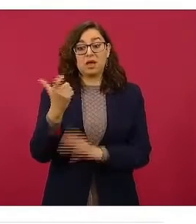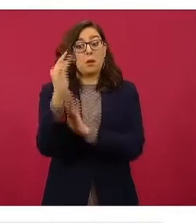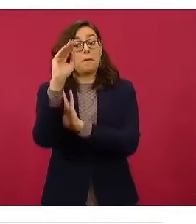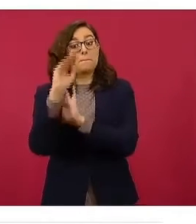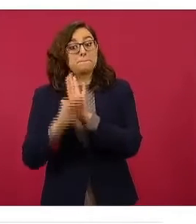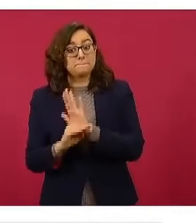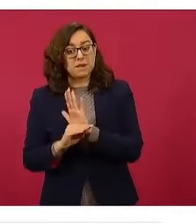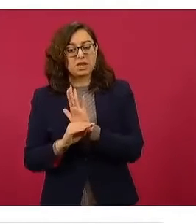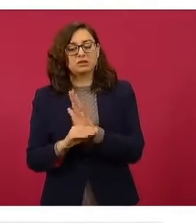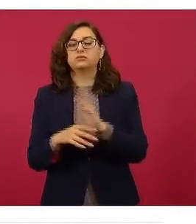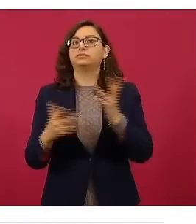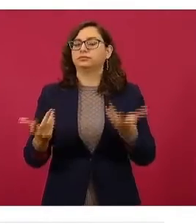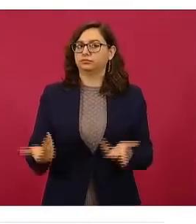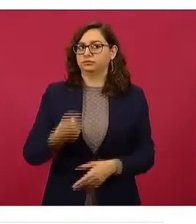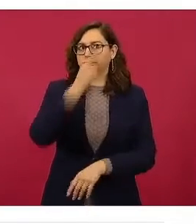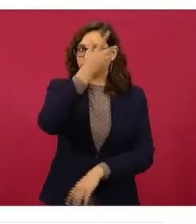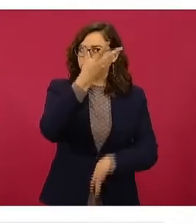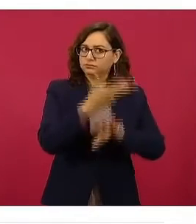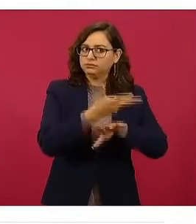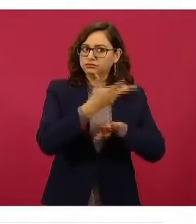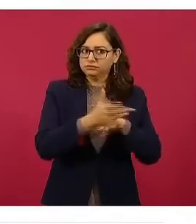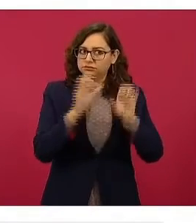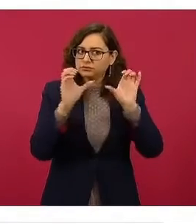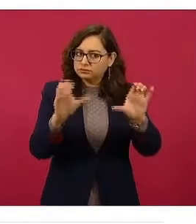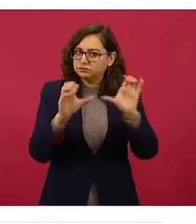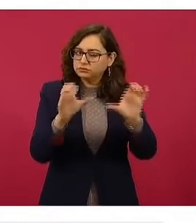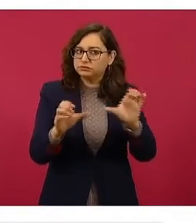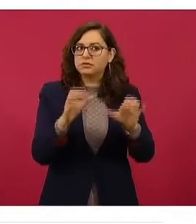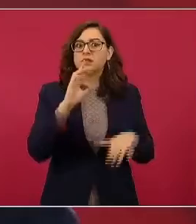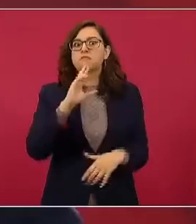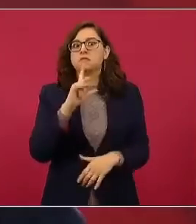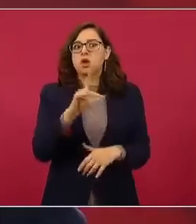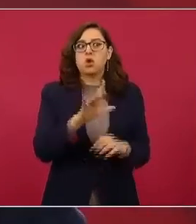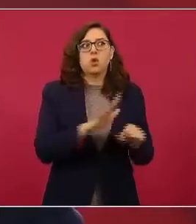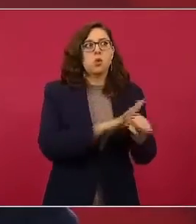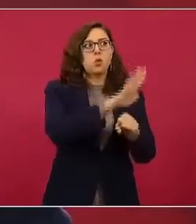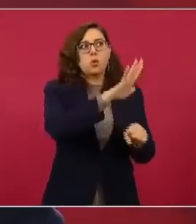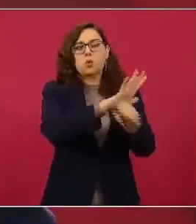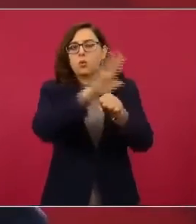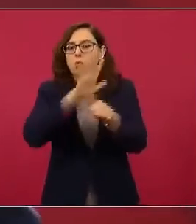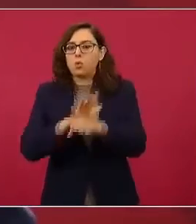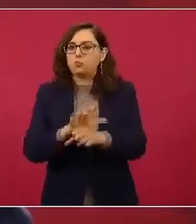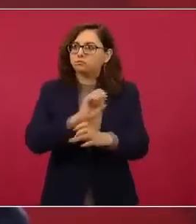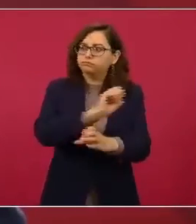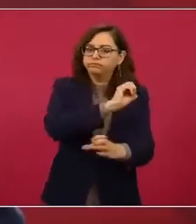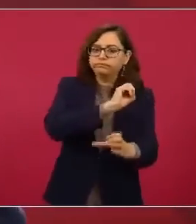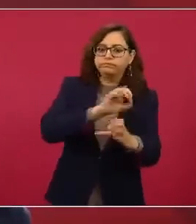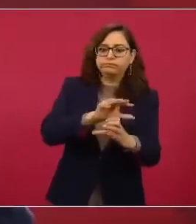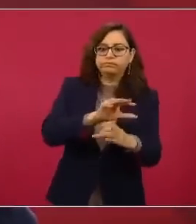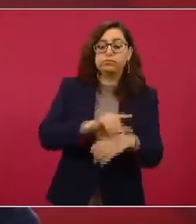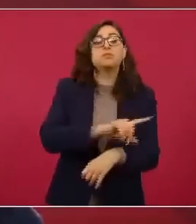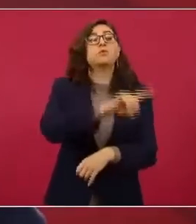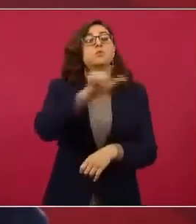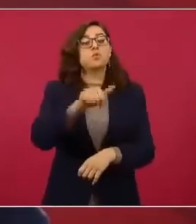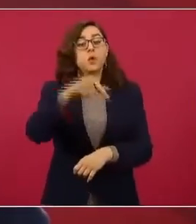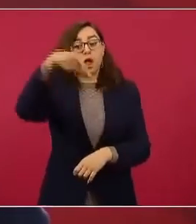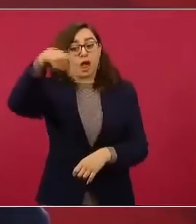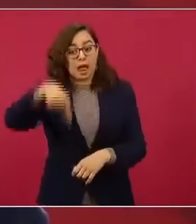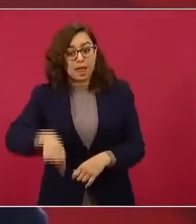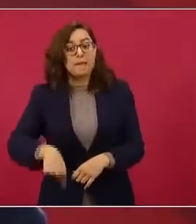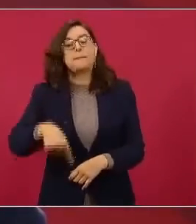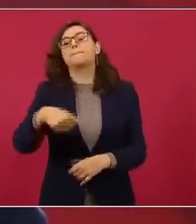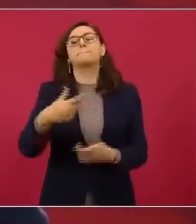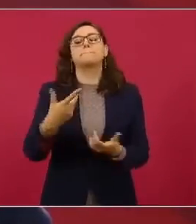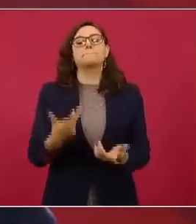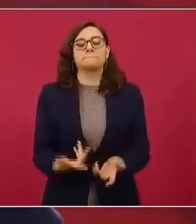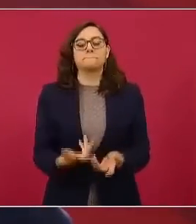sí vale la pena allá en Estados Unidos escoger bien la remesadora. Para depósito en cuenta, U-Link sigue sin